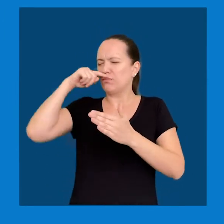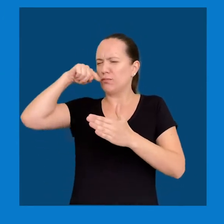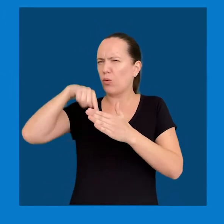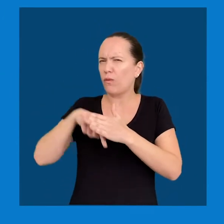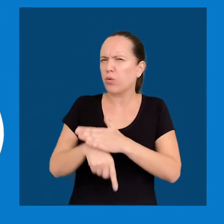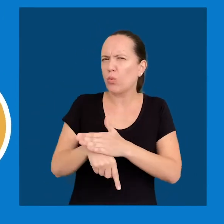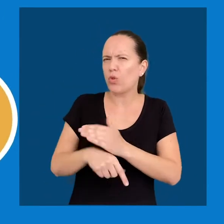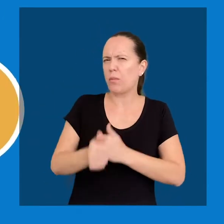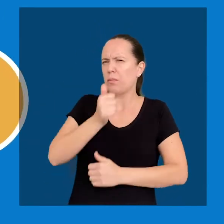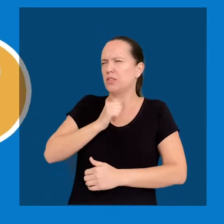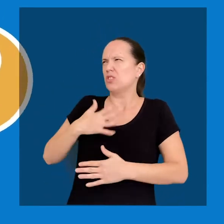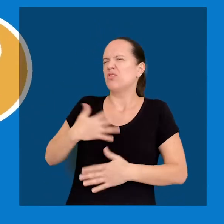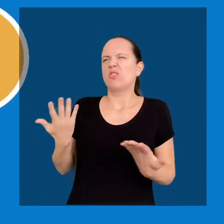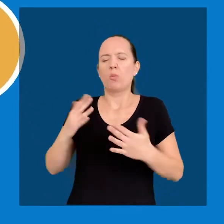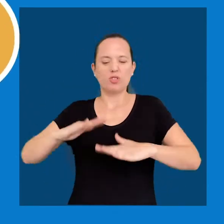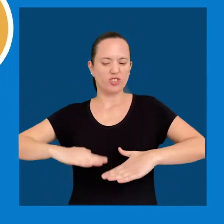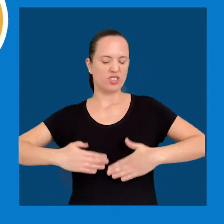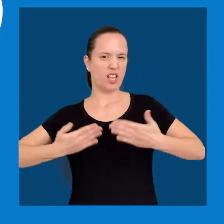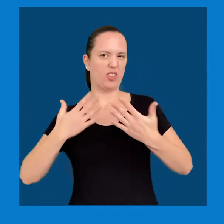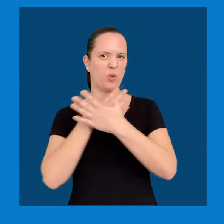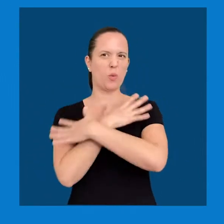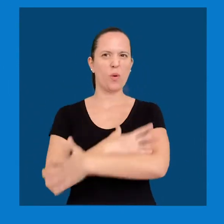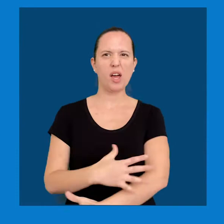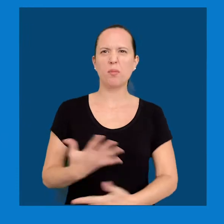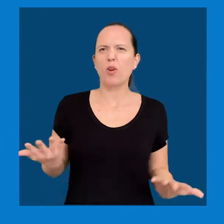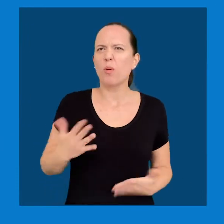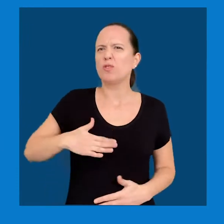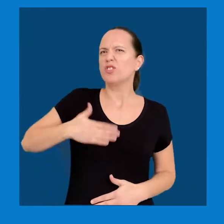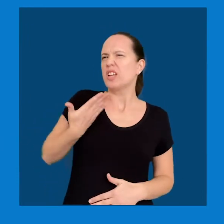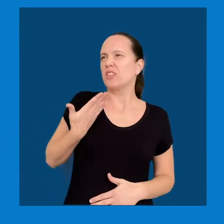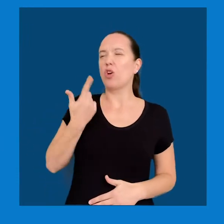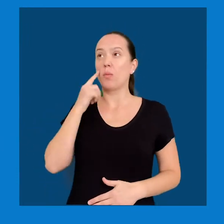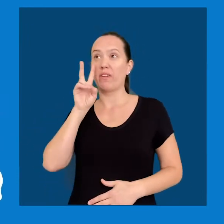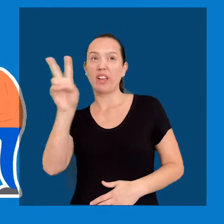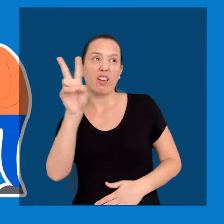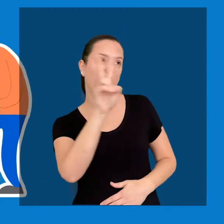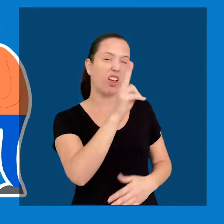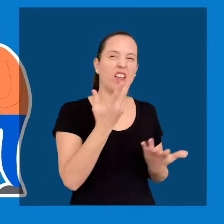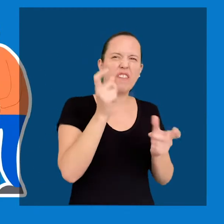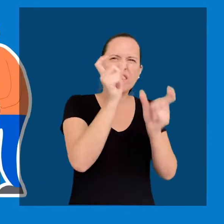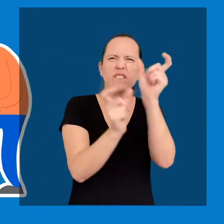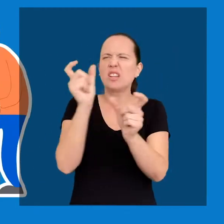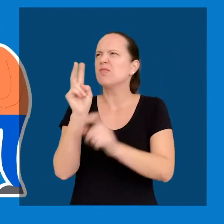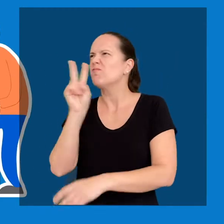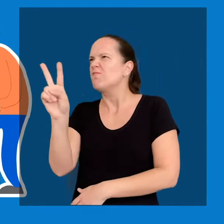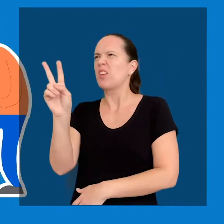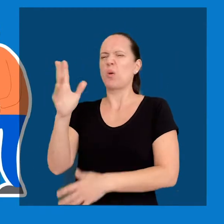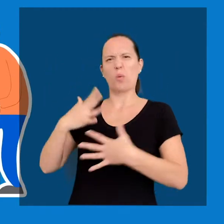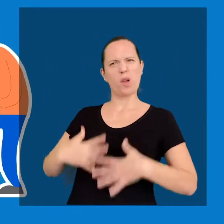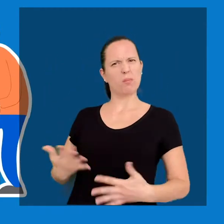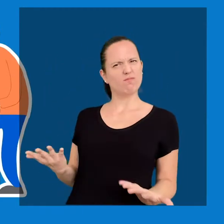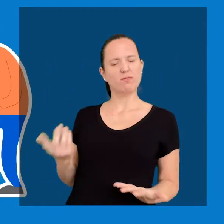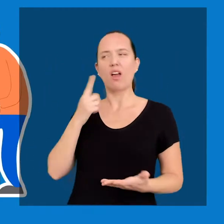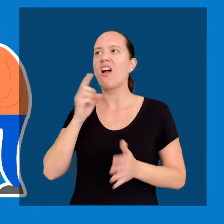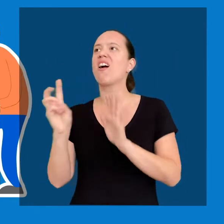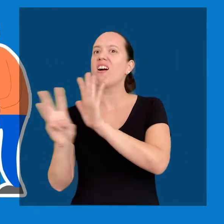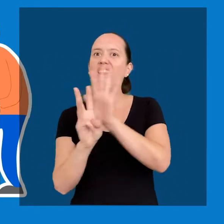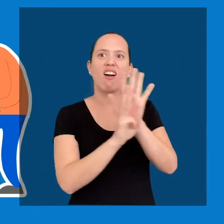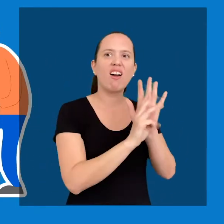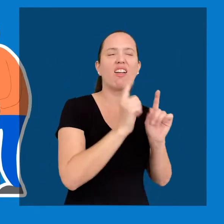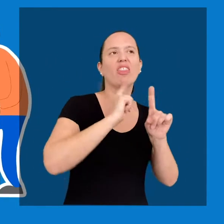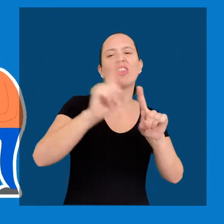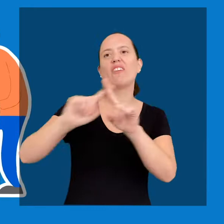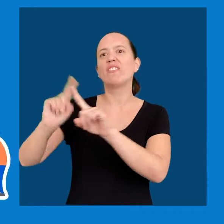personal, ¿cómo te sientes corporalmente? ¿Y qué ves cuando miras otro cuerpo? Identificaremos que hay muchas variantes que